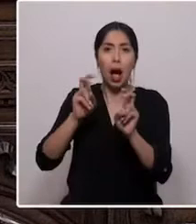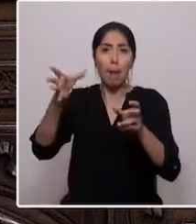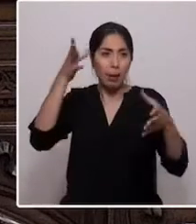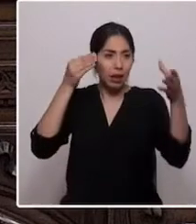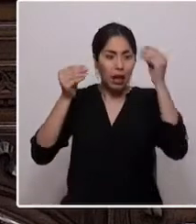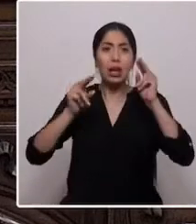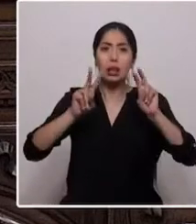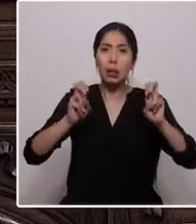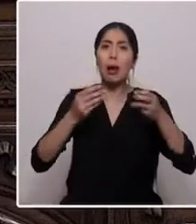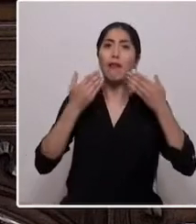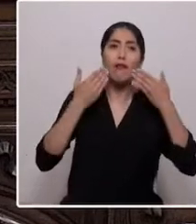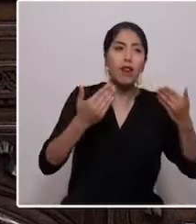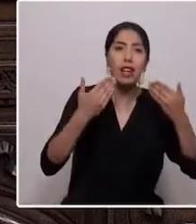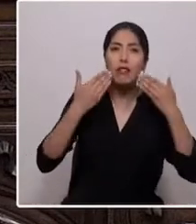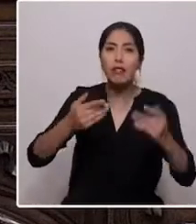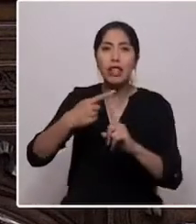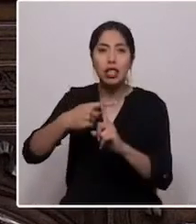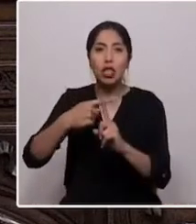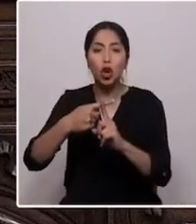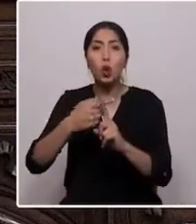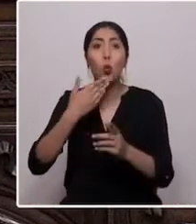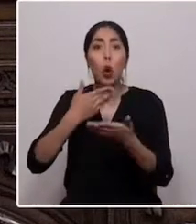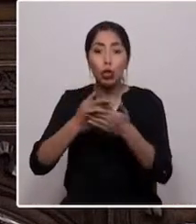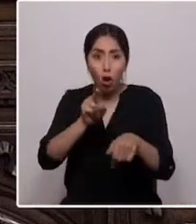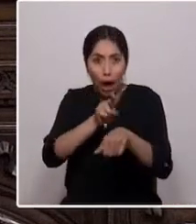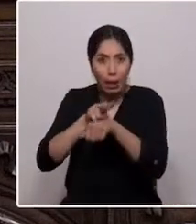colectivo cuando es bien administrado.